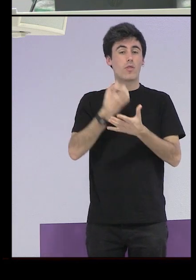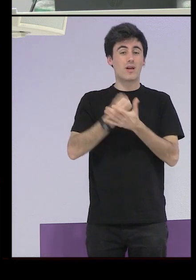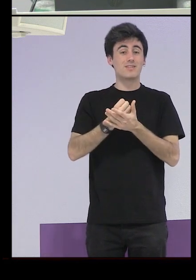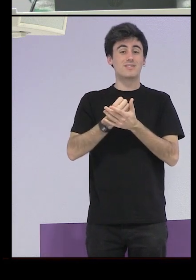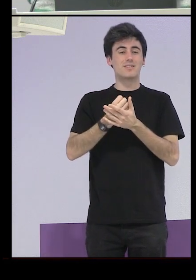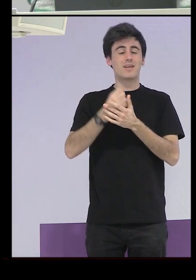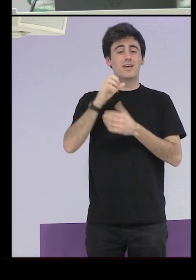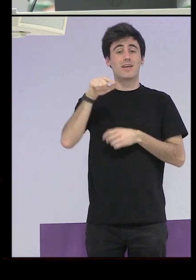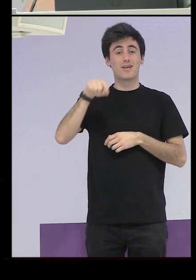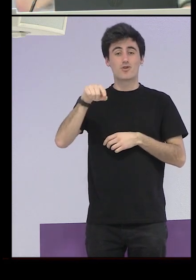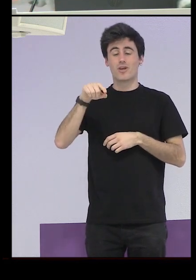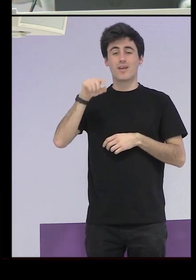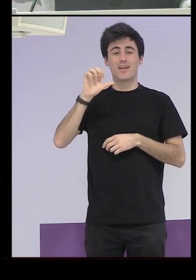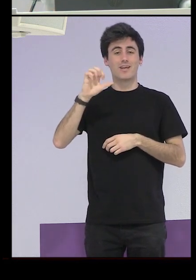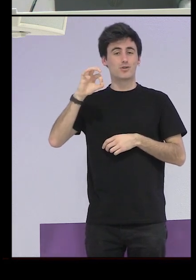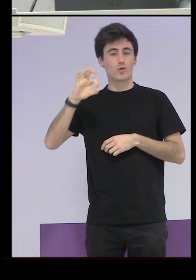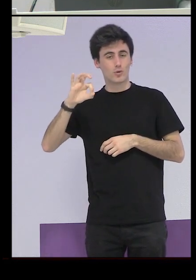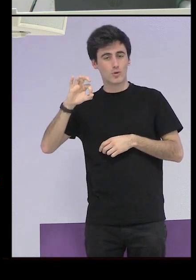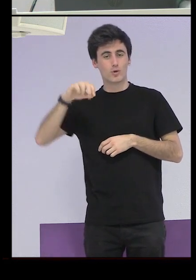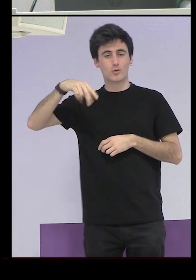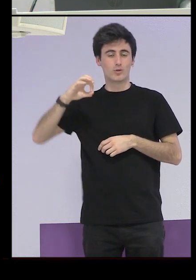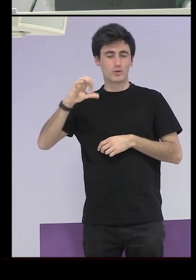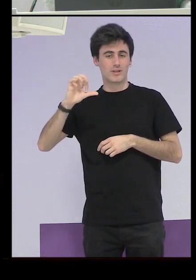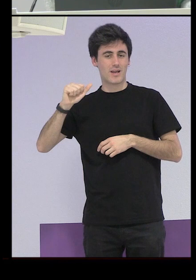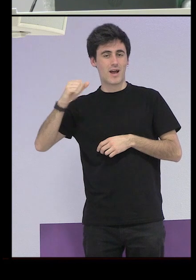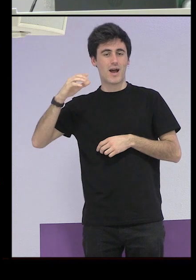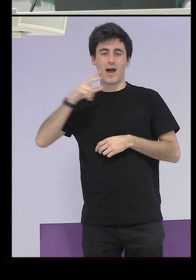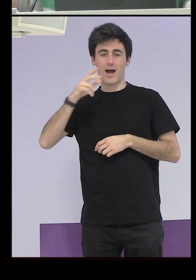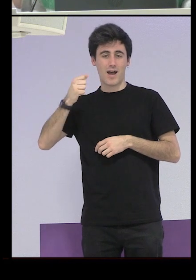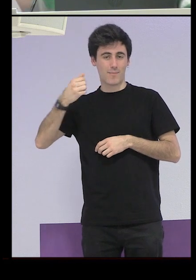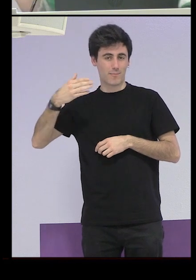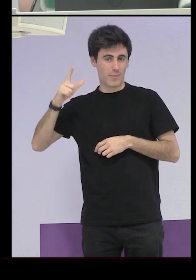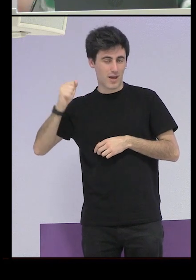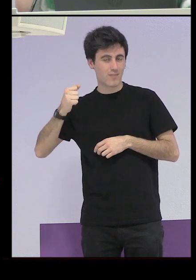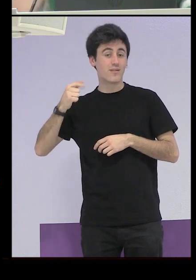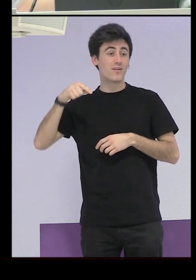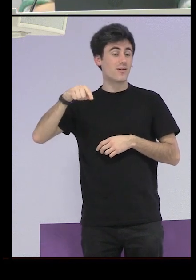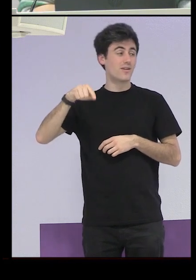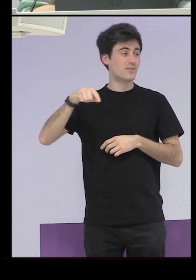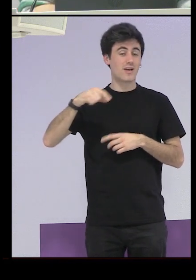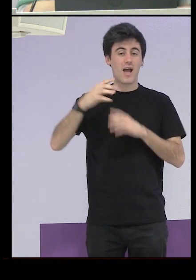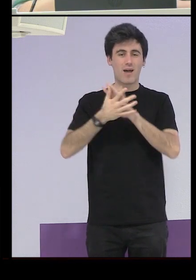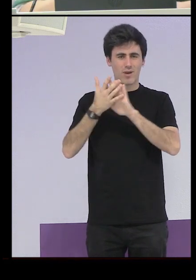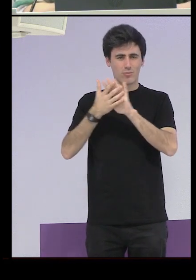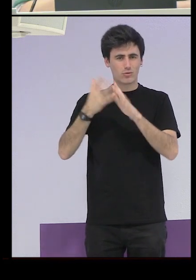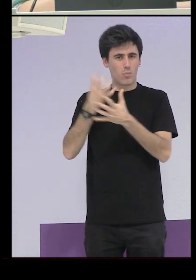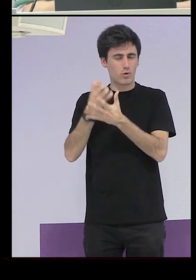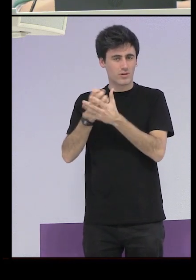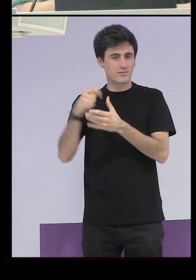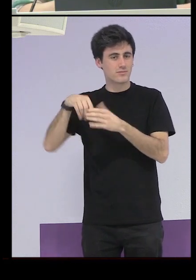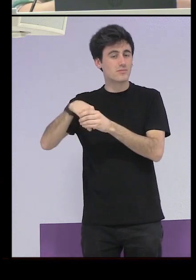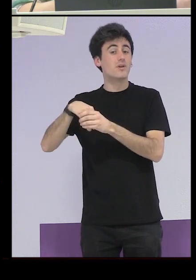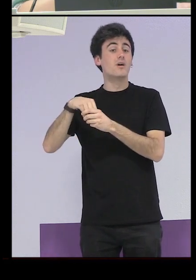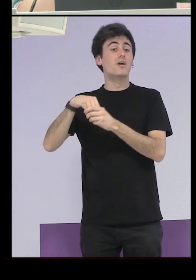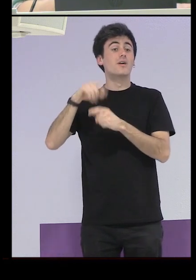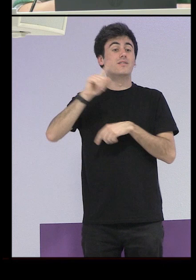no se habla que bueno hicimos por un lado una serie que se llama Lunáticas y esto es otra cosa que luego hay otro otros dos